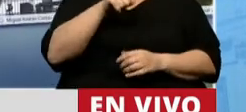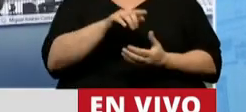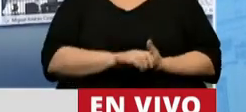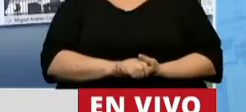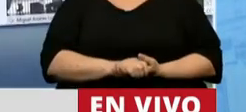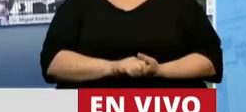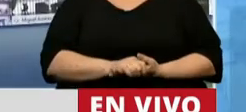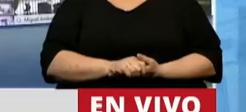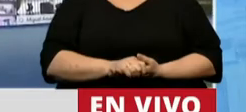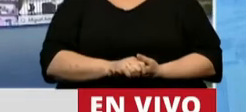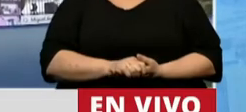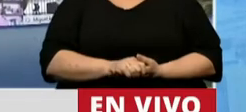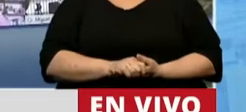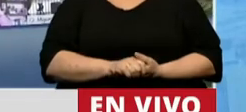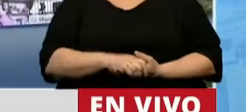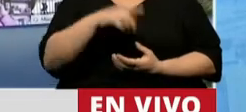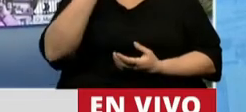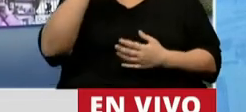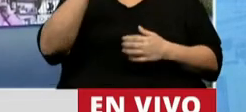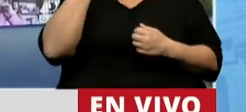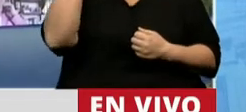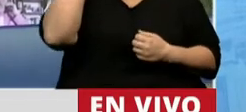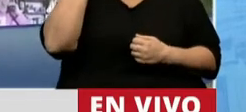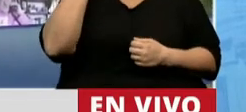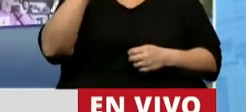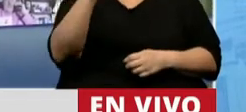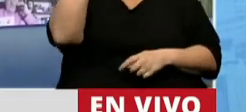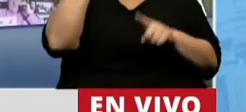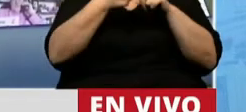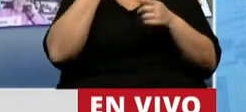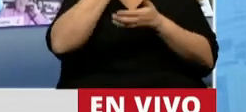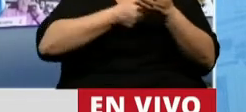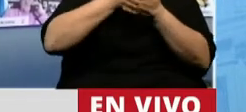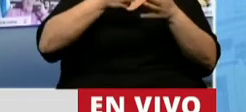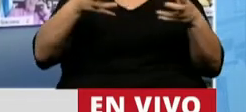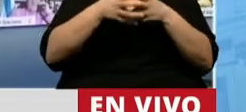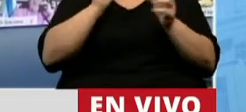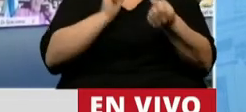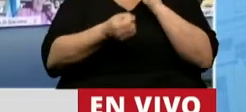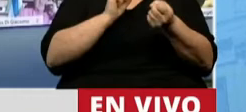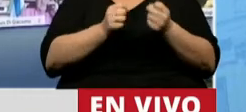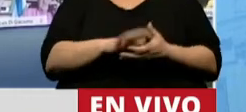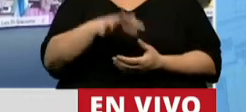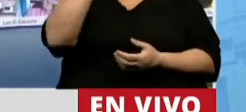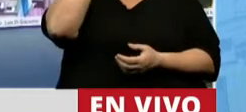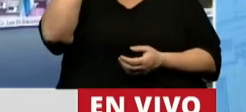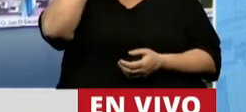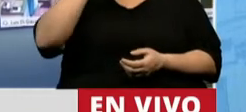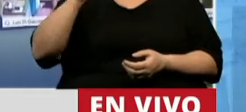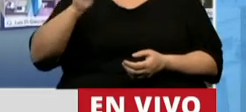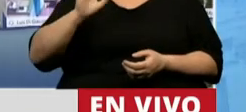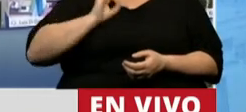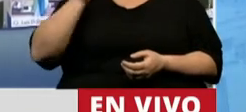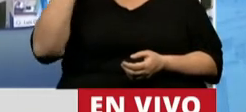fue uno de los héroes y mártires del movimiento obrero. A los 27 años,